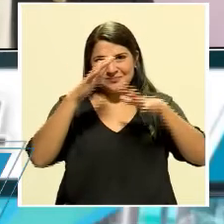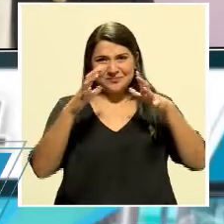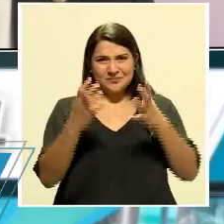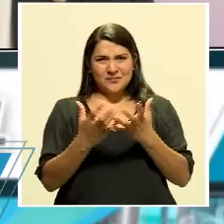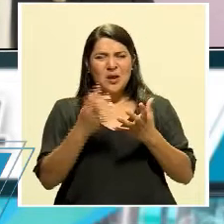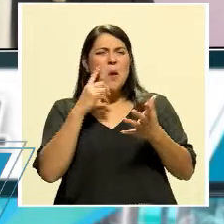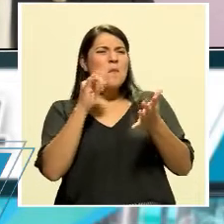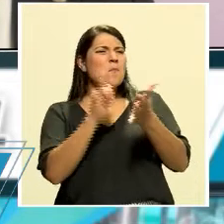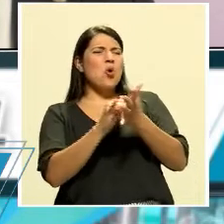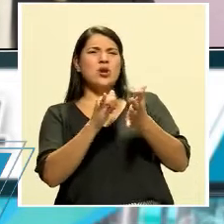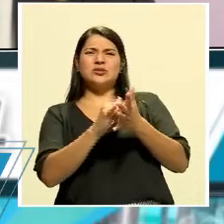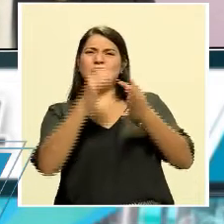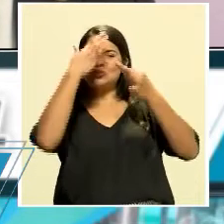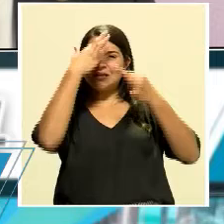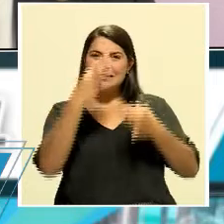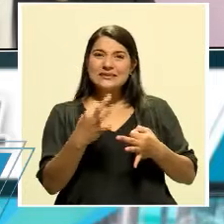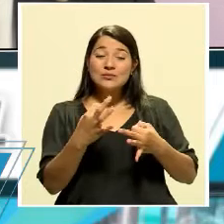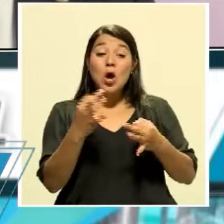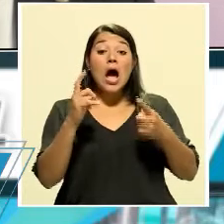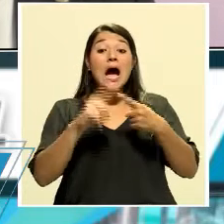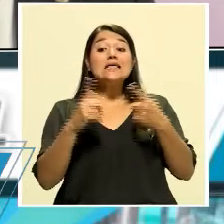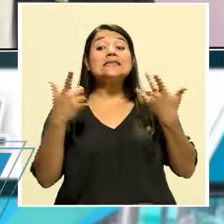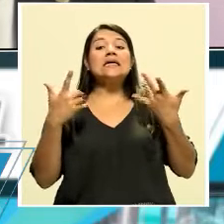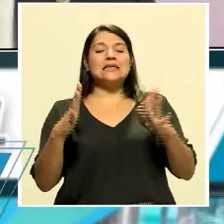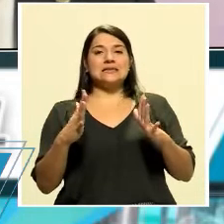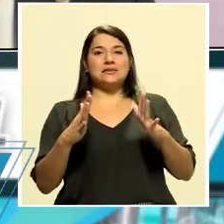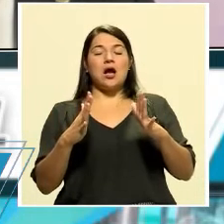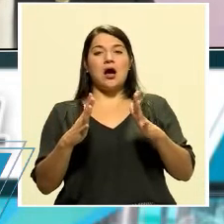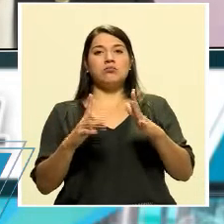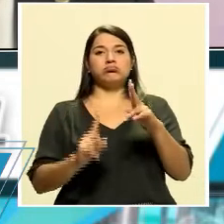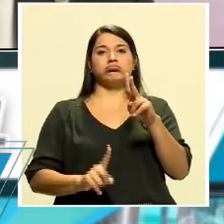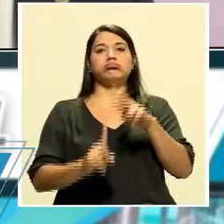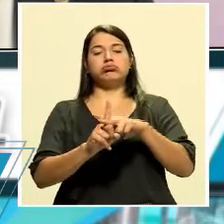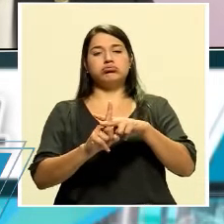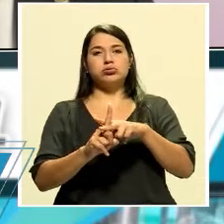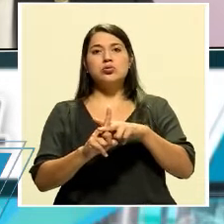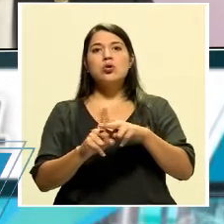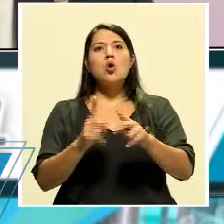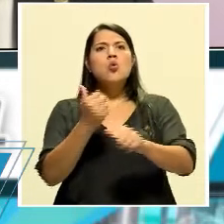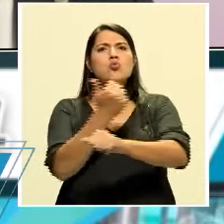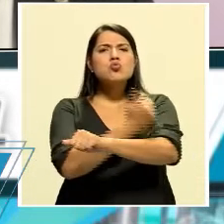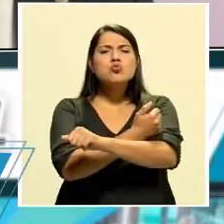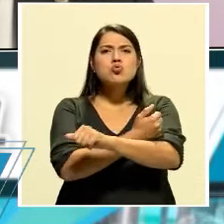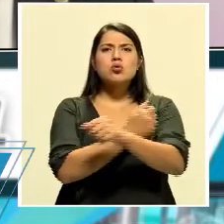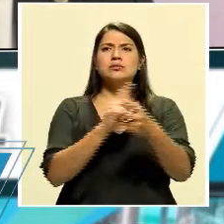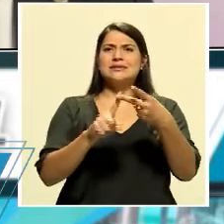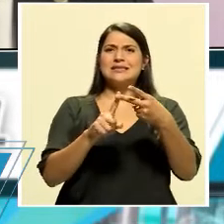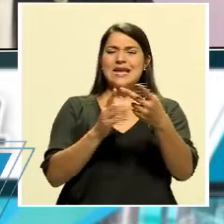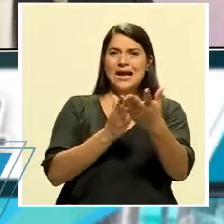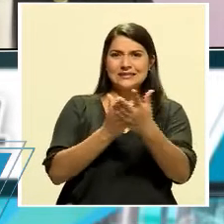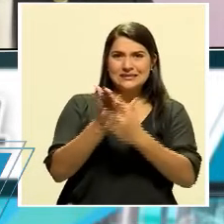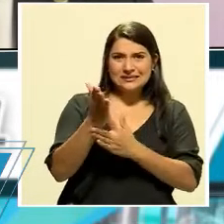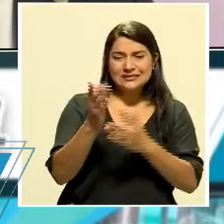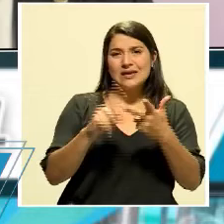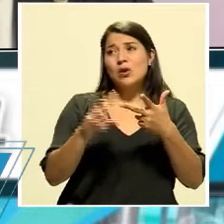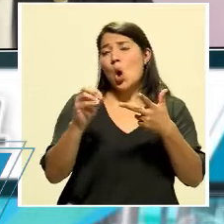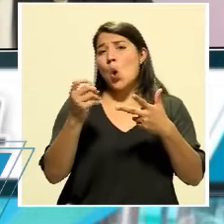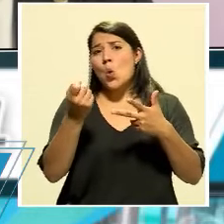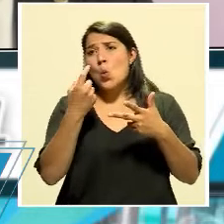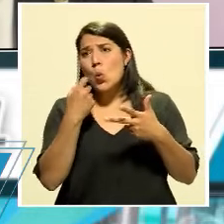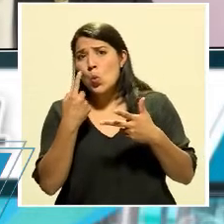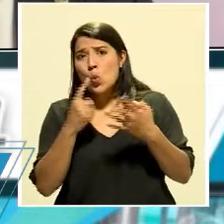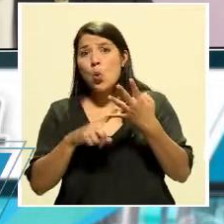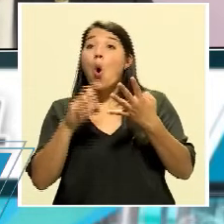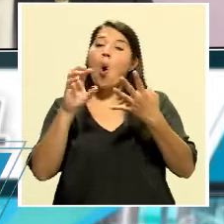posiblemente hasta que no haya un tratamiento altamente eficaz y muy accesible, o la vacuna en sí, o la